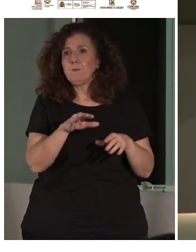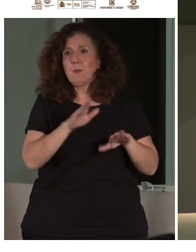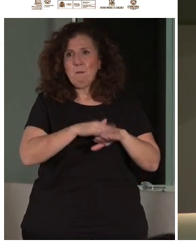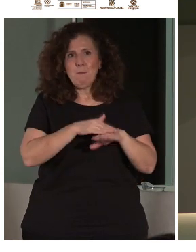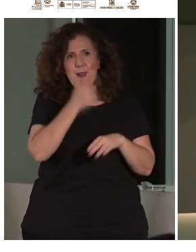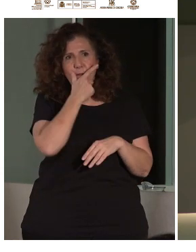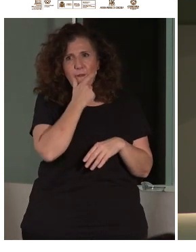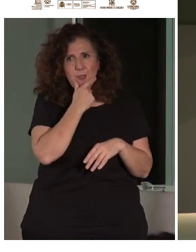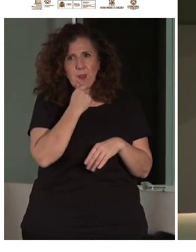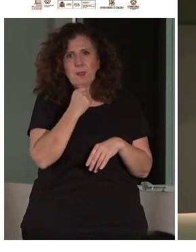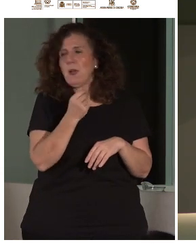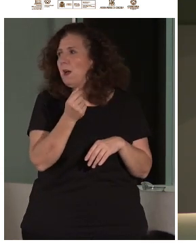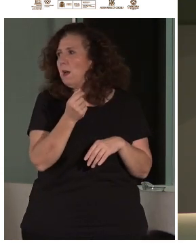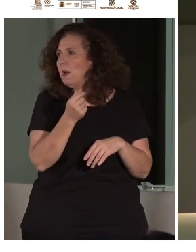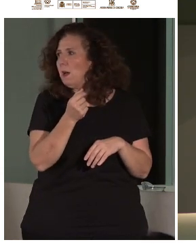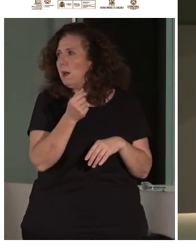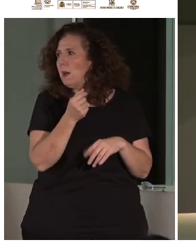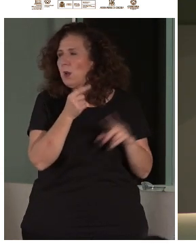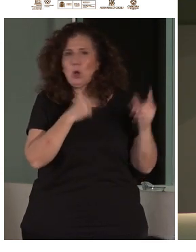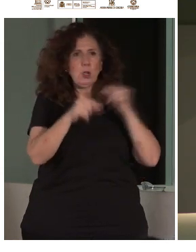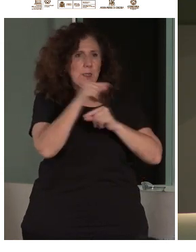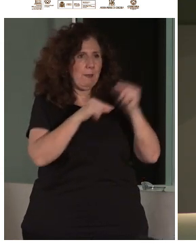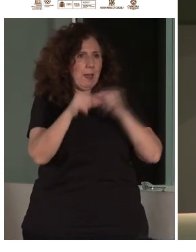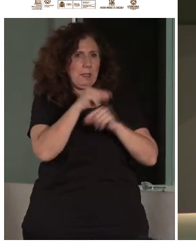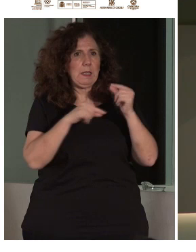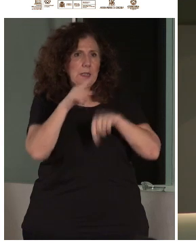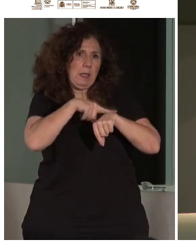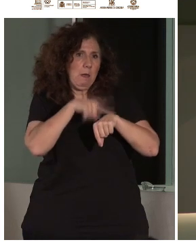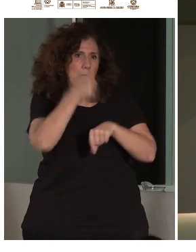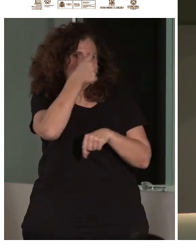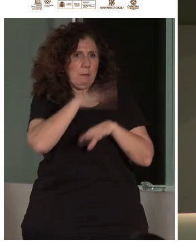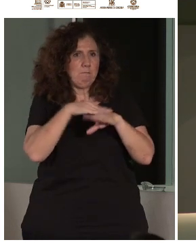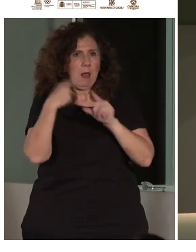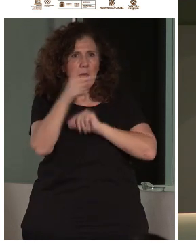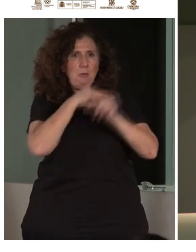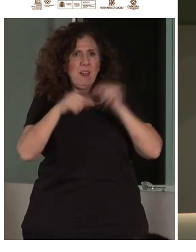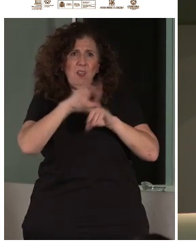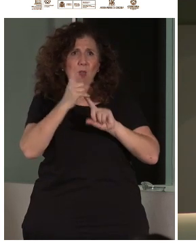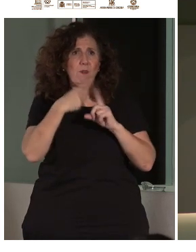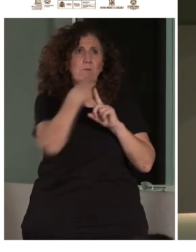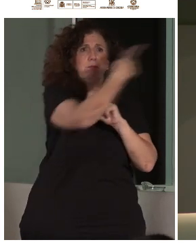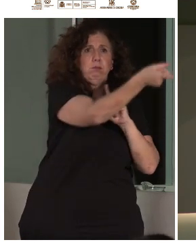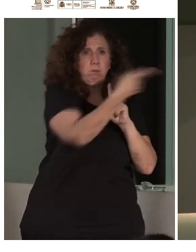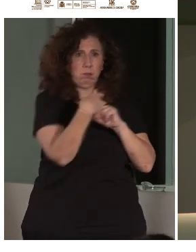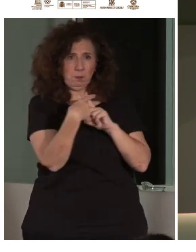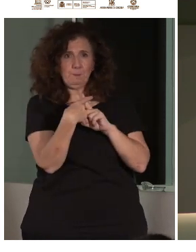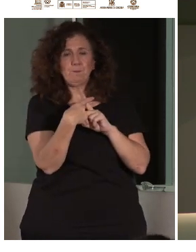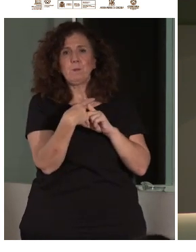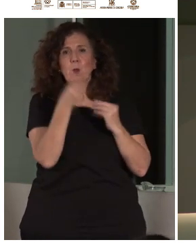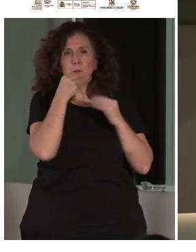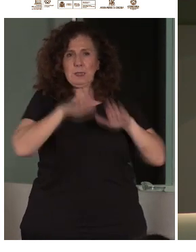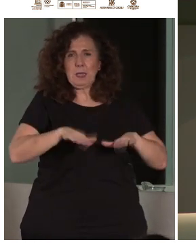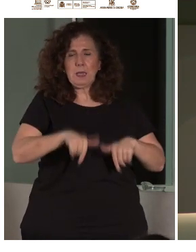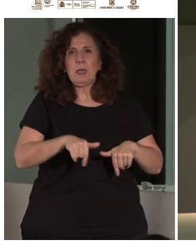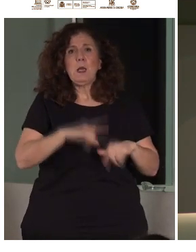facilitar los debates y que tengamos sobre todo más tiempo para no tenernos que desplazar y luego la cena